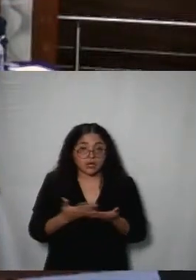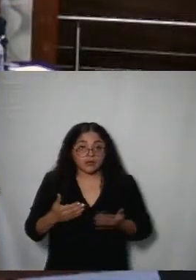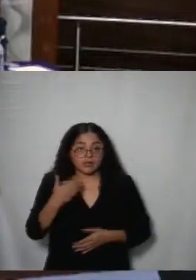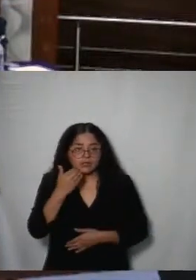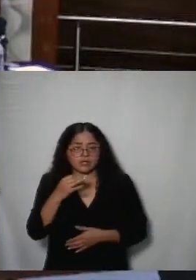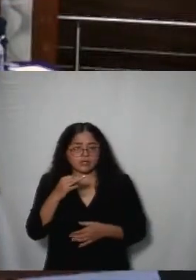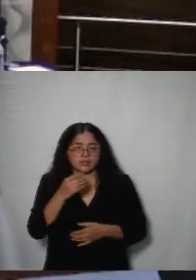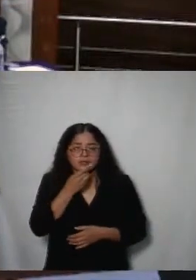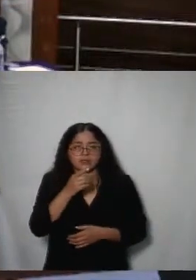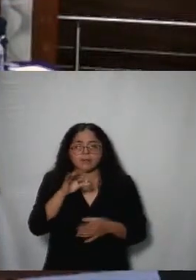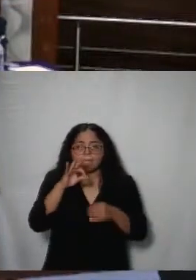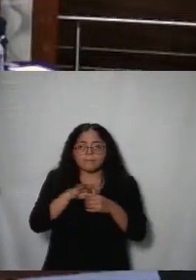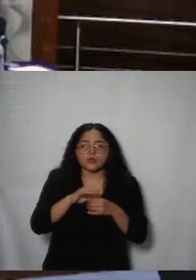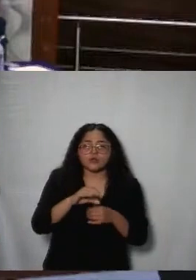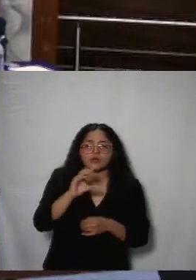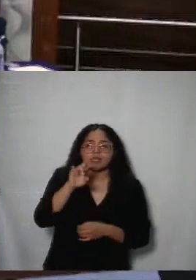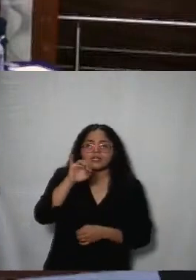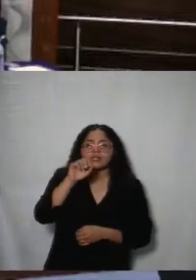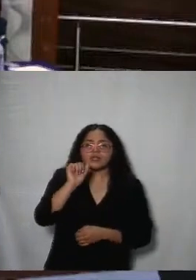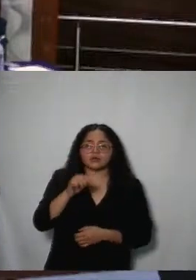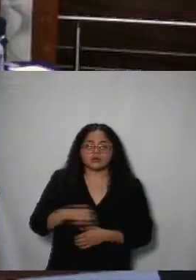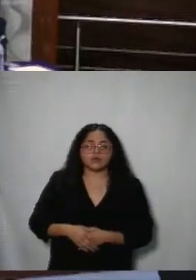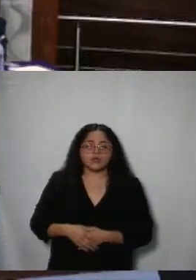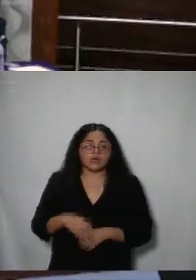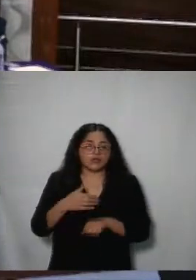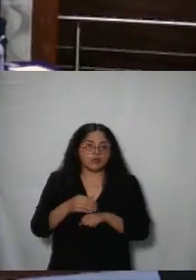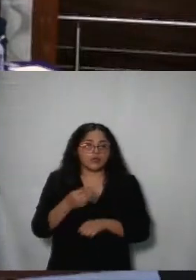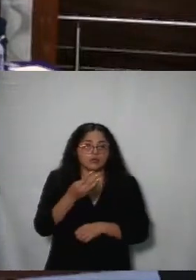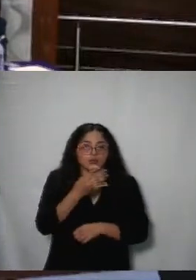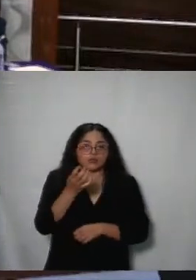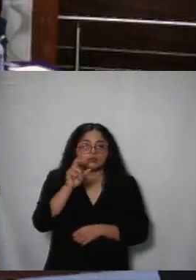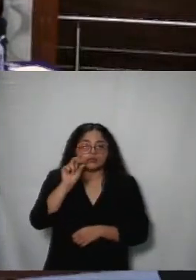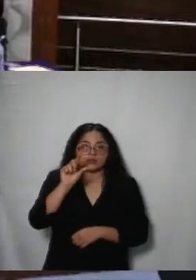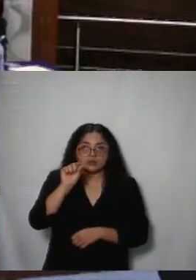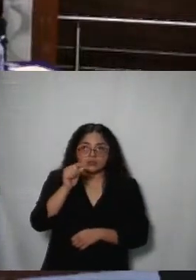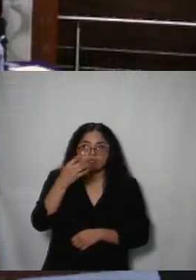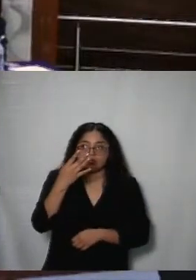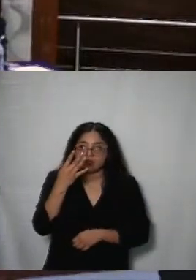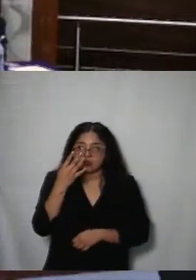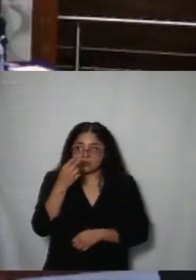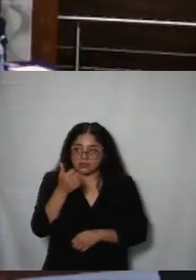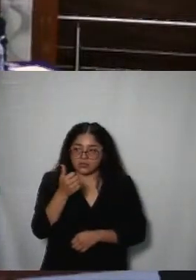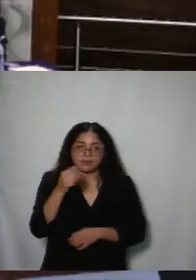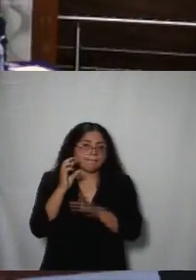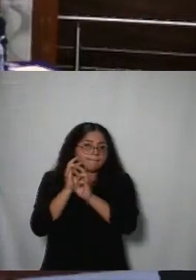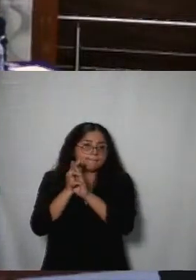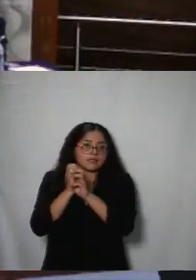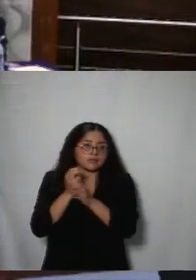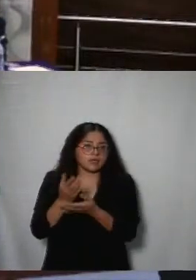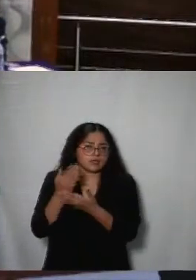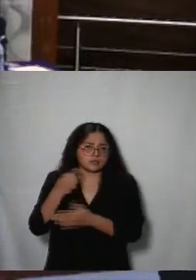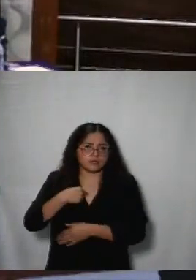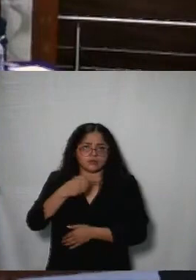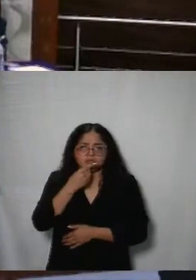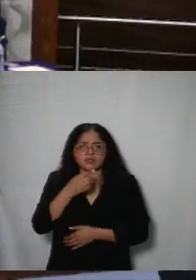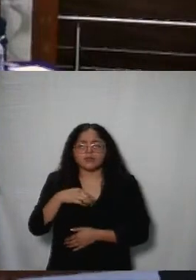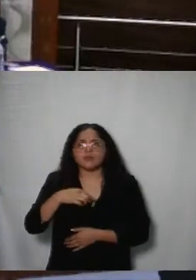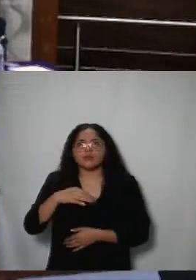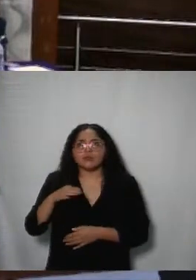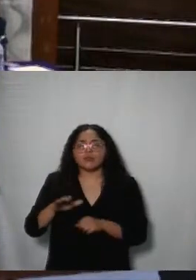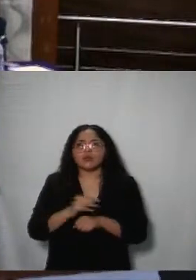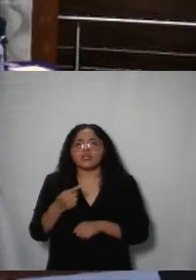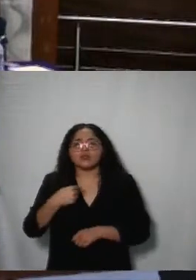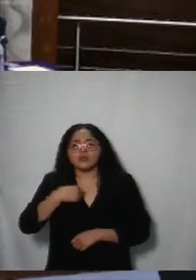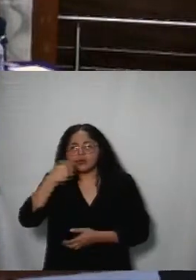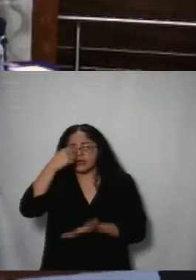el voto de criterio en el 436 del Metrobús. Sería particular por como este pleno ha ido votando por considerar que